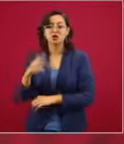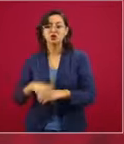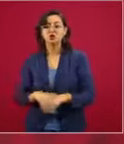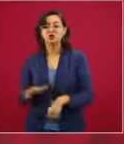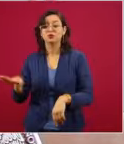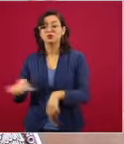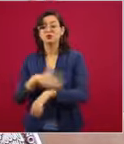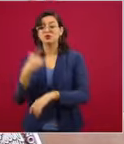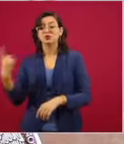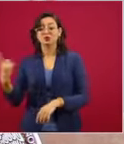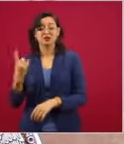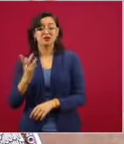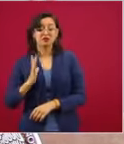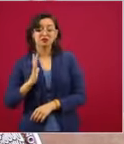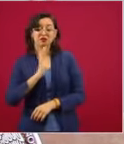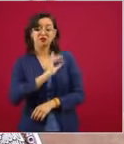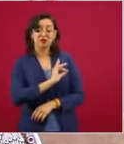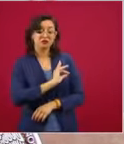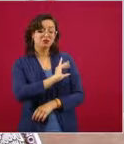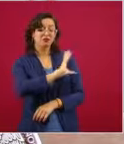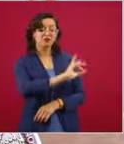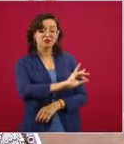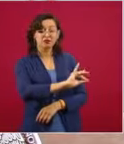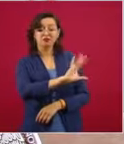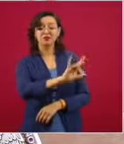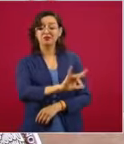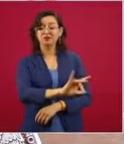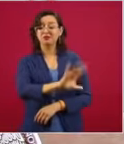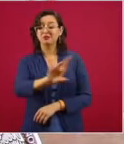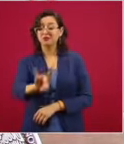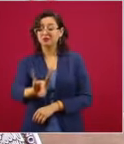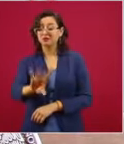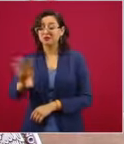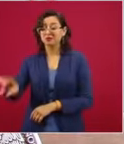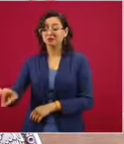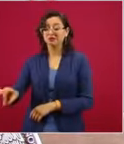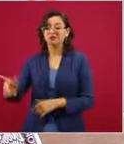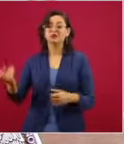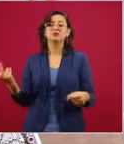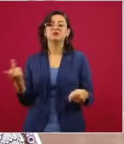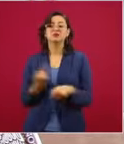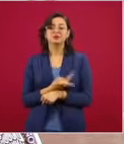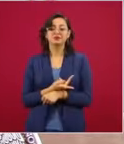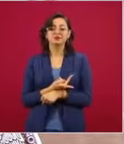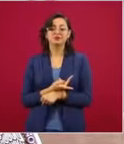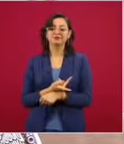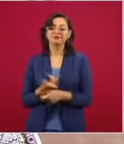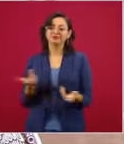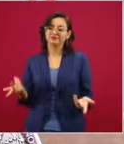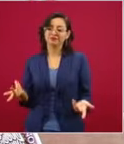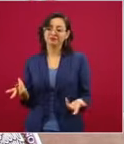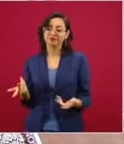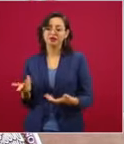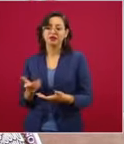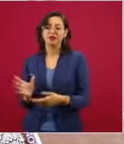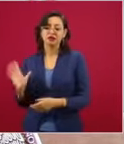intermediarios está aprobado les quitan